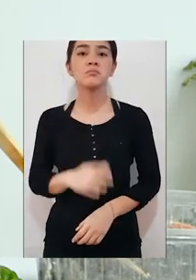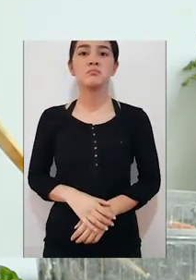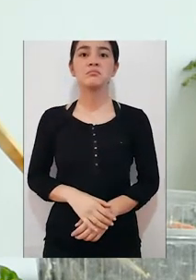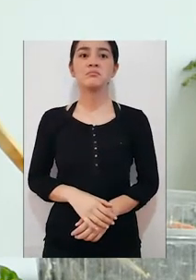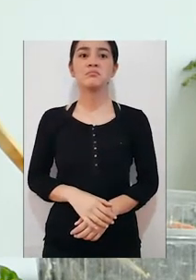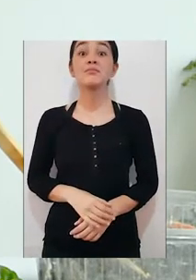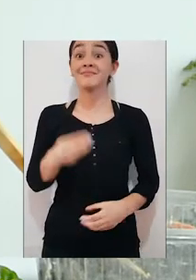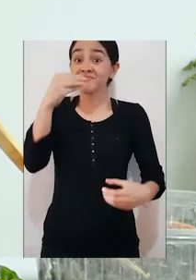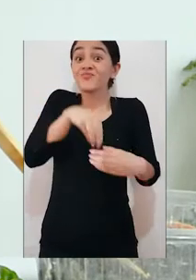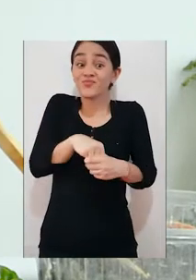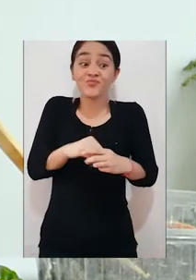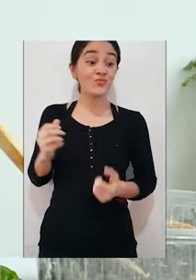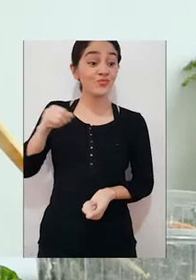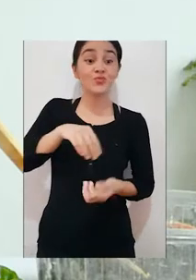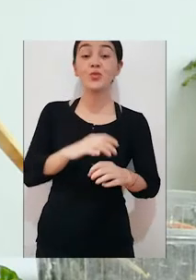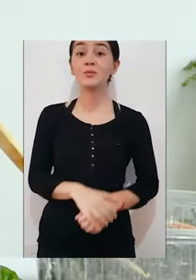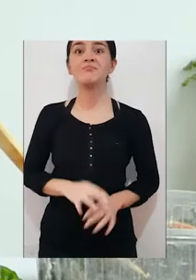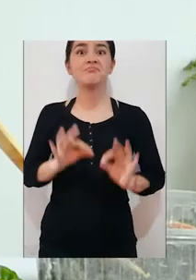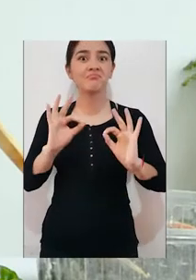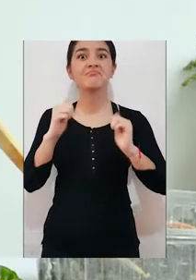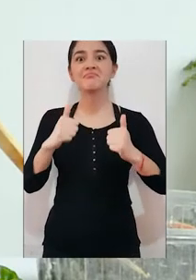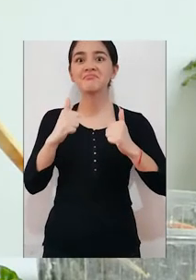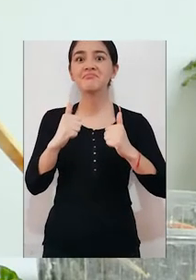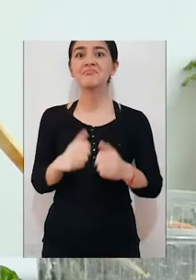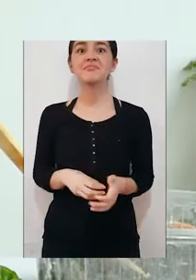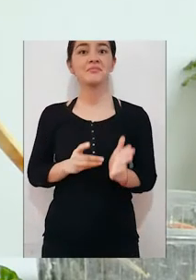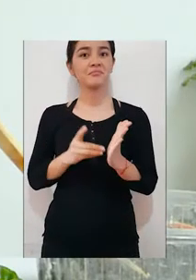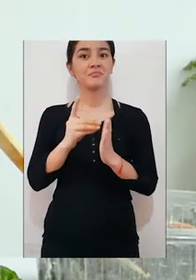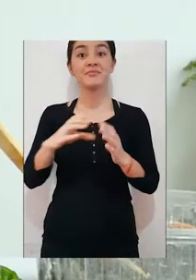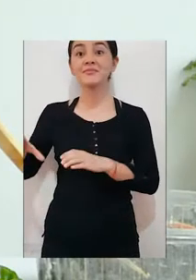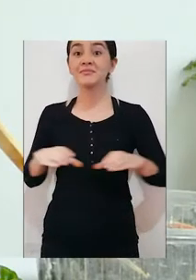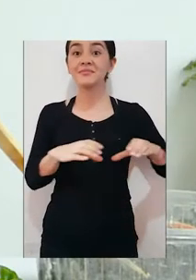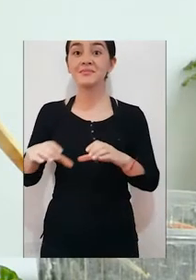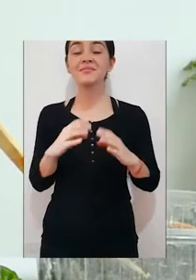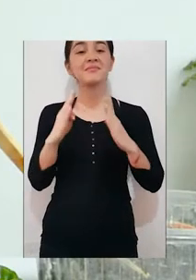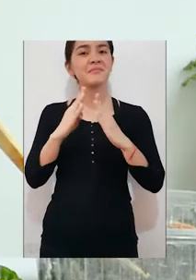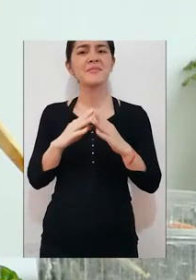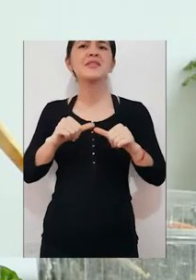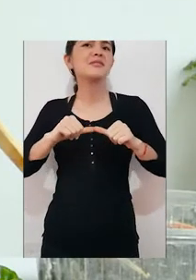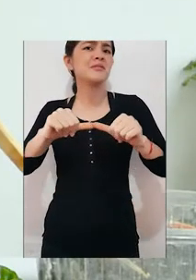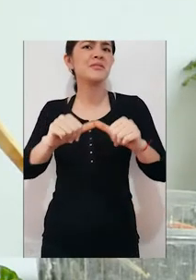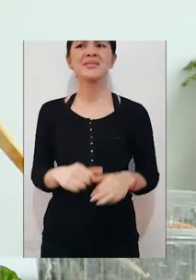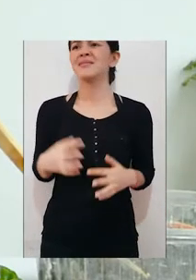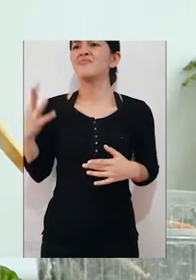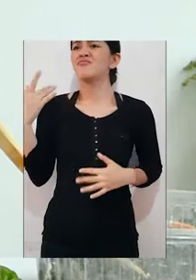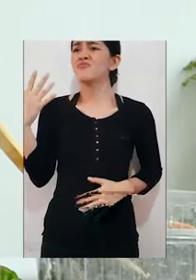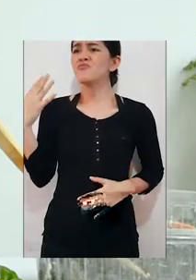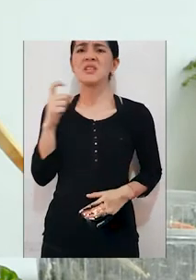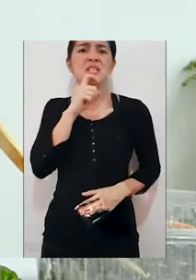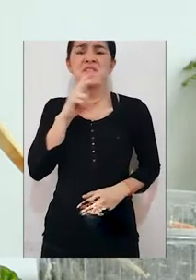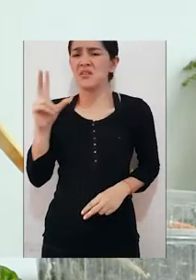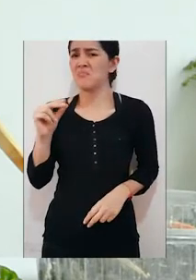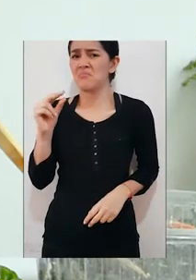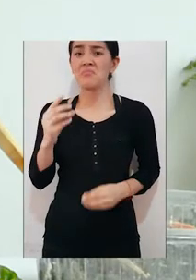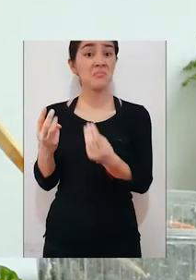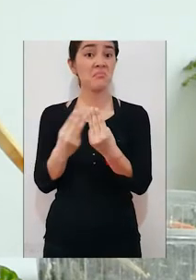poder hacer en casa y es una actividad que podemos desarrollar por mucho tiempo, ya que no es nada complicado. Los materiales que